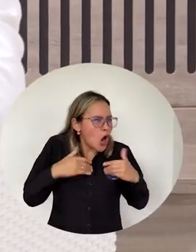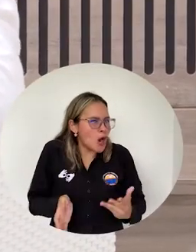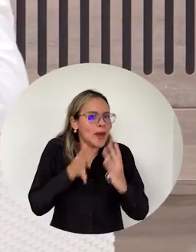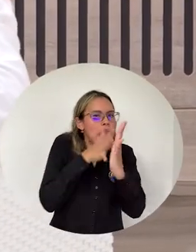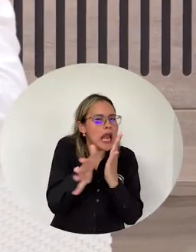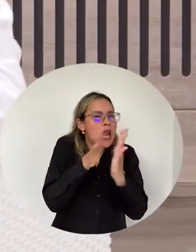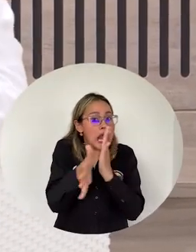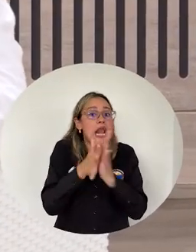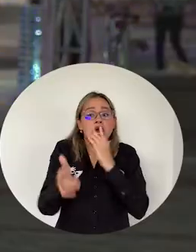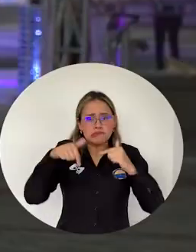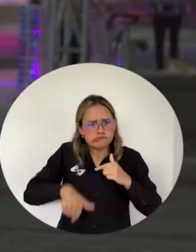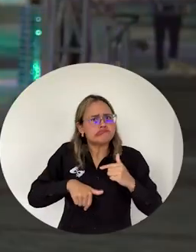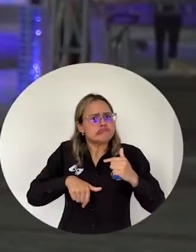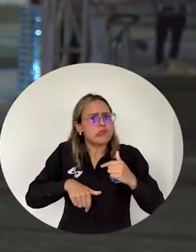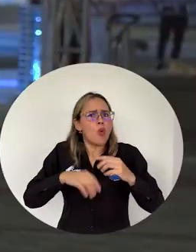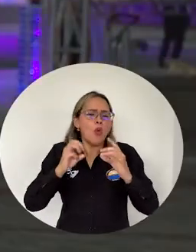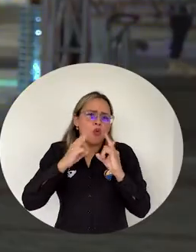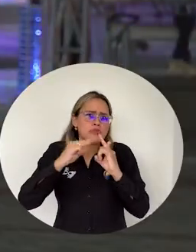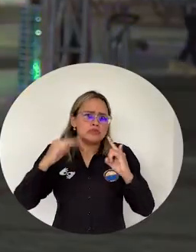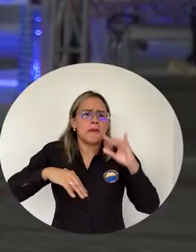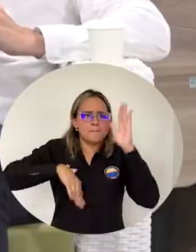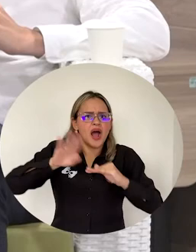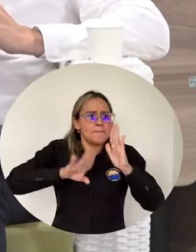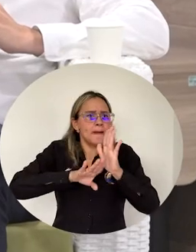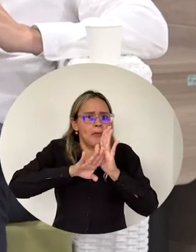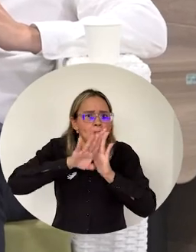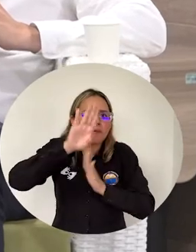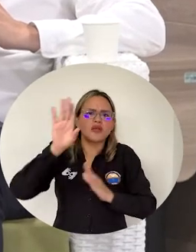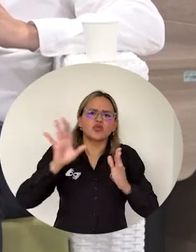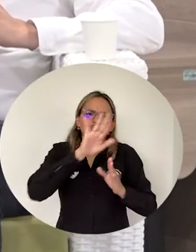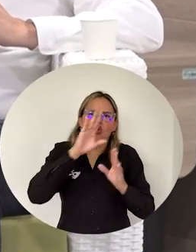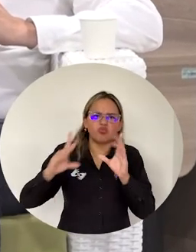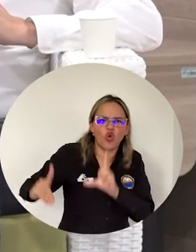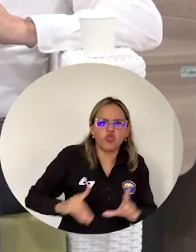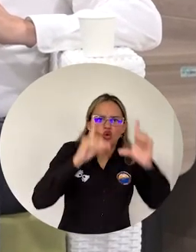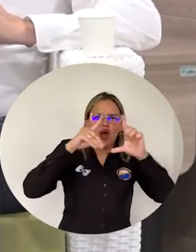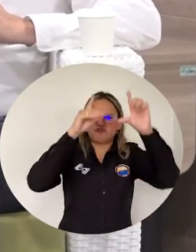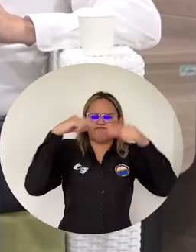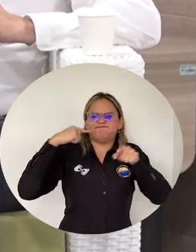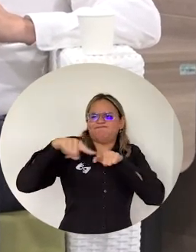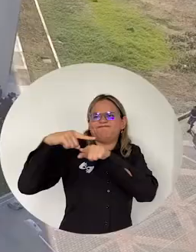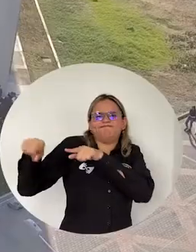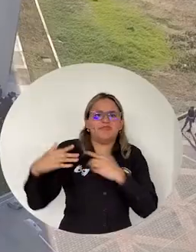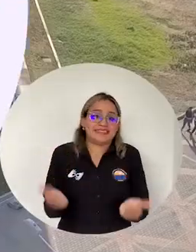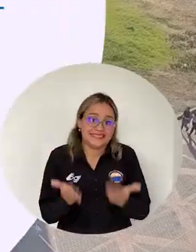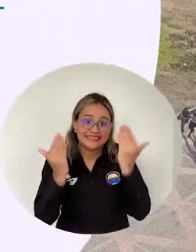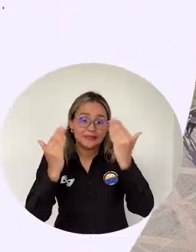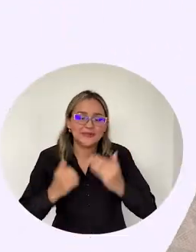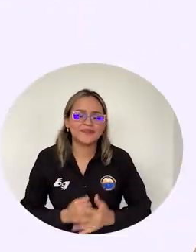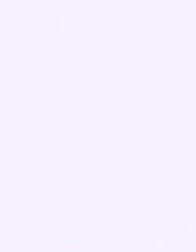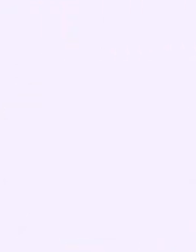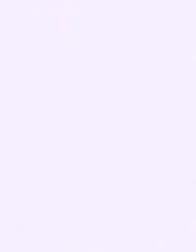va avanzando Con mayores títulos De doctorado Podemos elevar también La cooperación A ese nivel